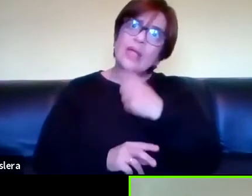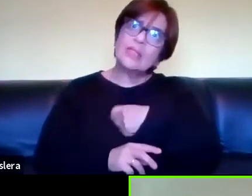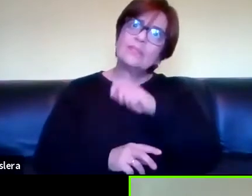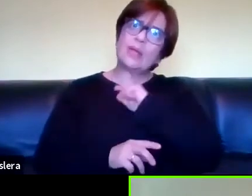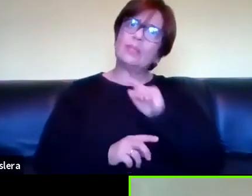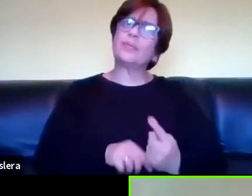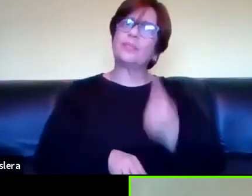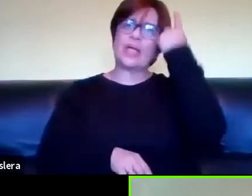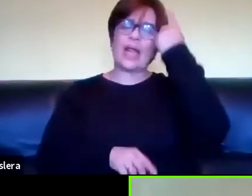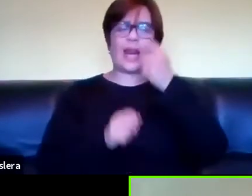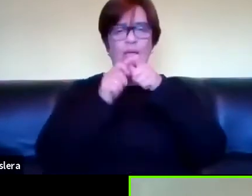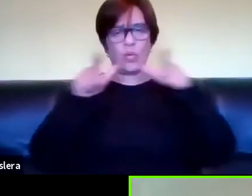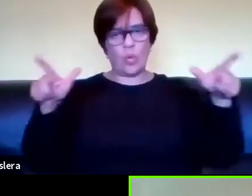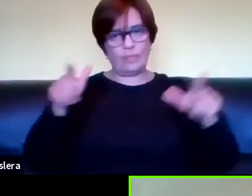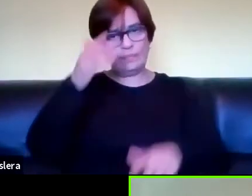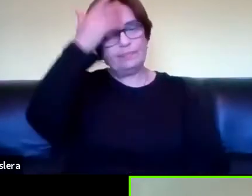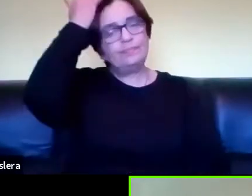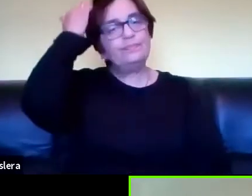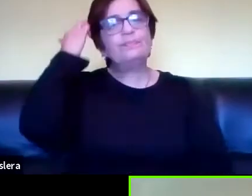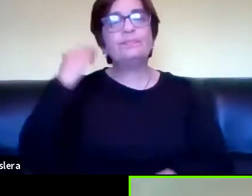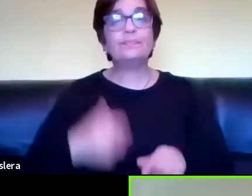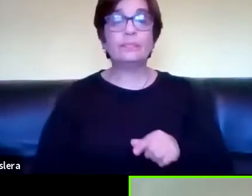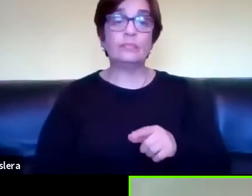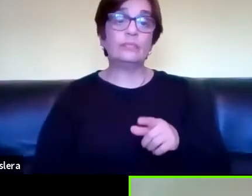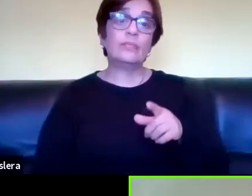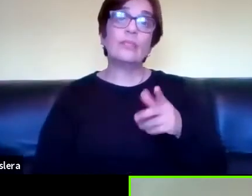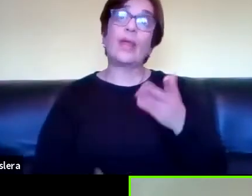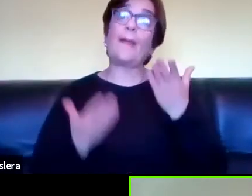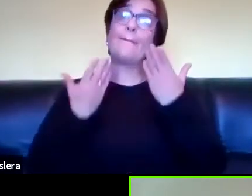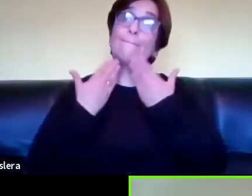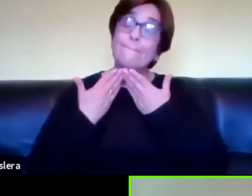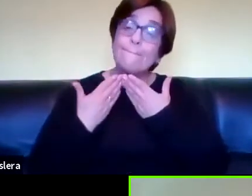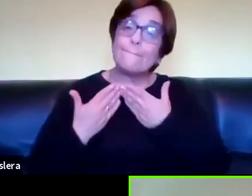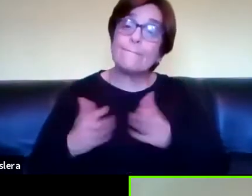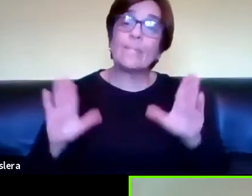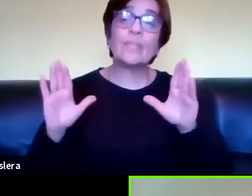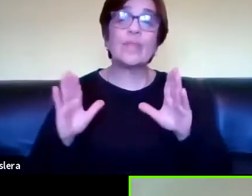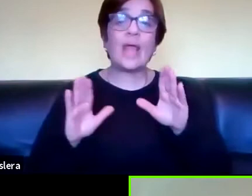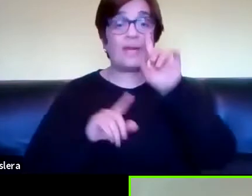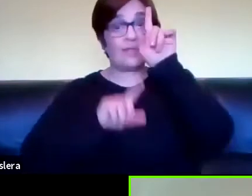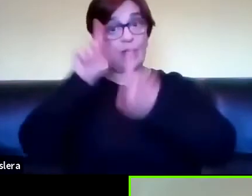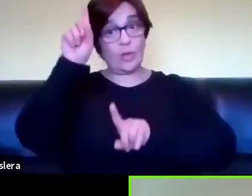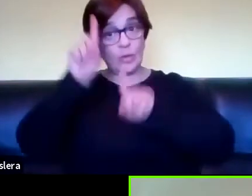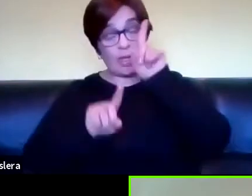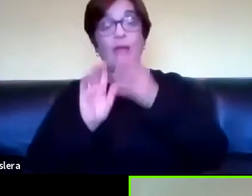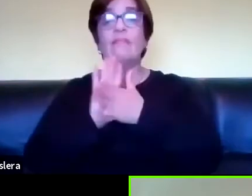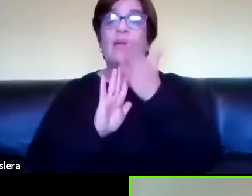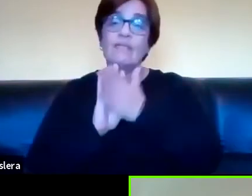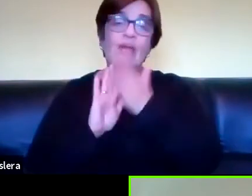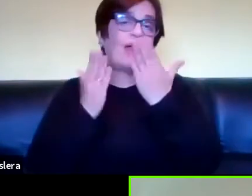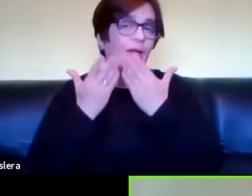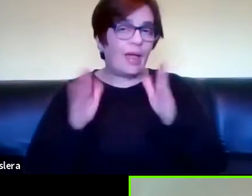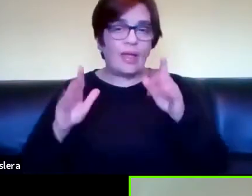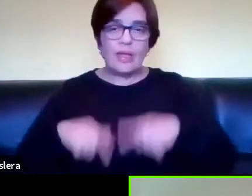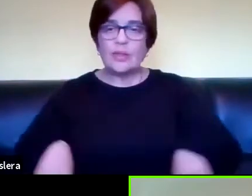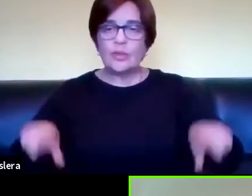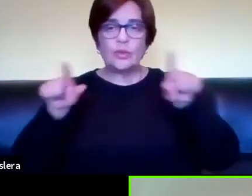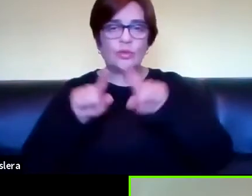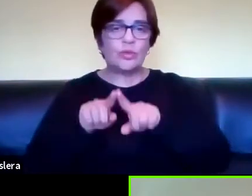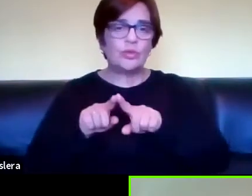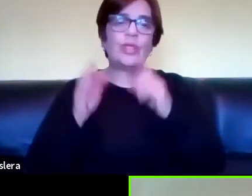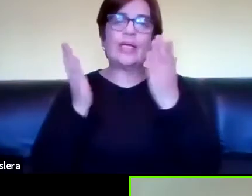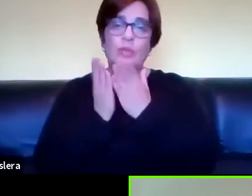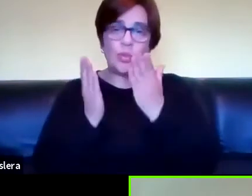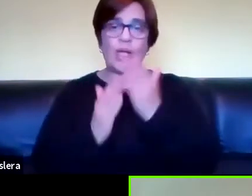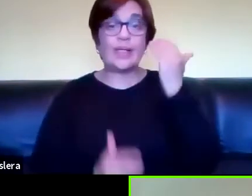primera lengua y bueno nos trae a empezar con la comunidad académica es decir vamos a empezar con estudiantes